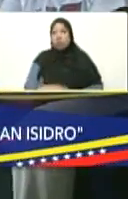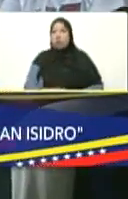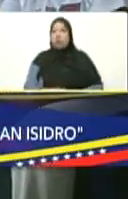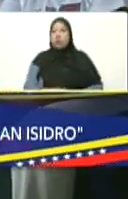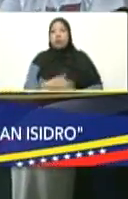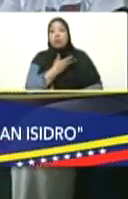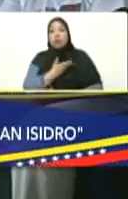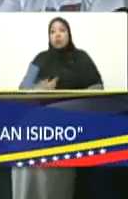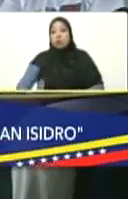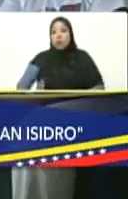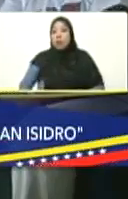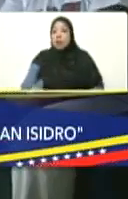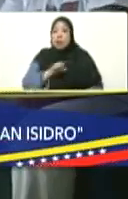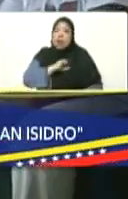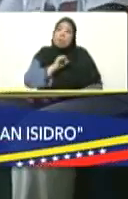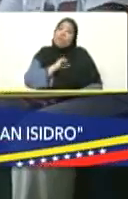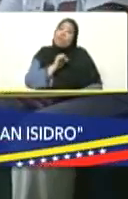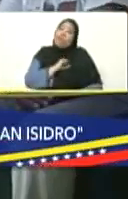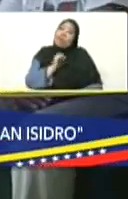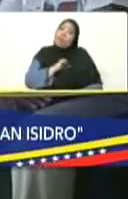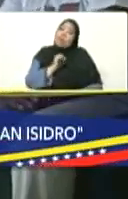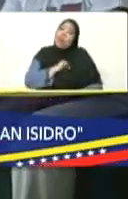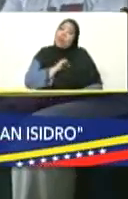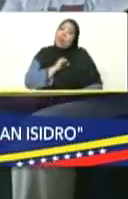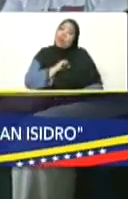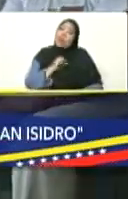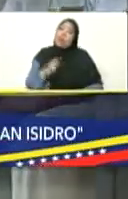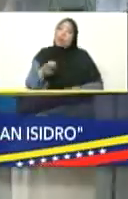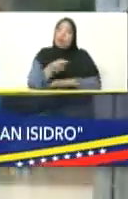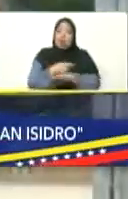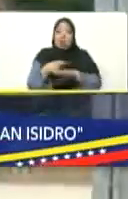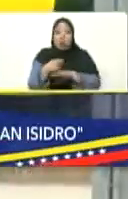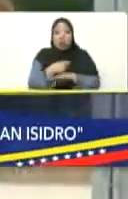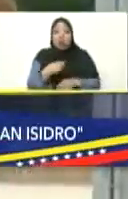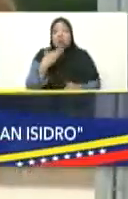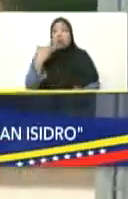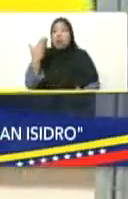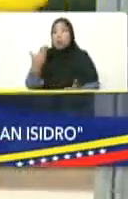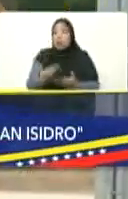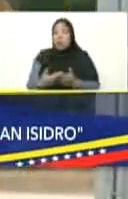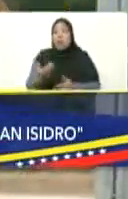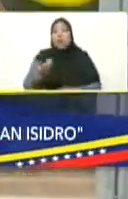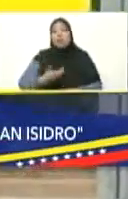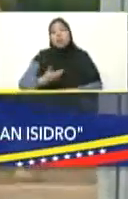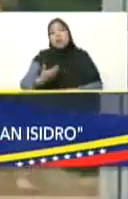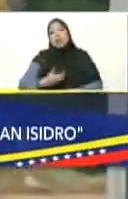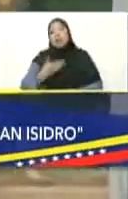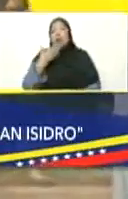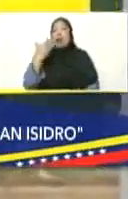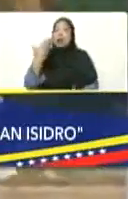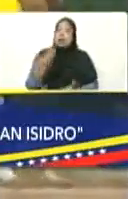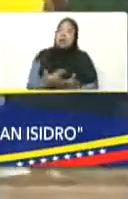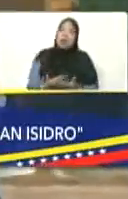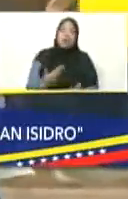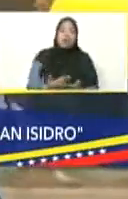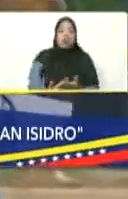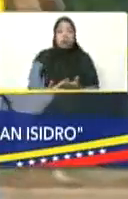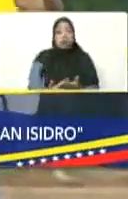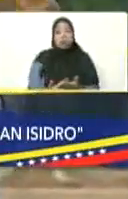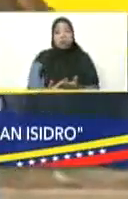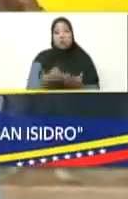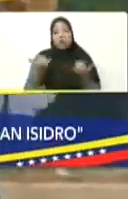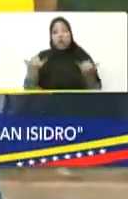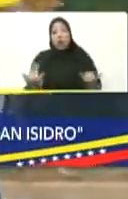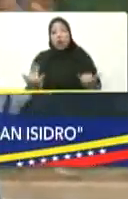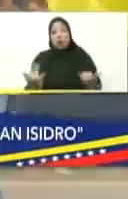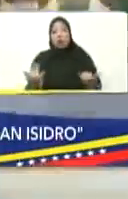Presidente, estoy un poquito nerviosa. Gobernador, gracias, alcalde, gracias, de verdad, por esta